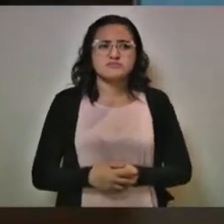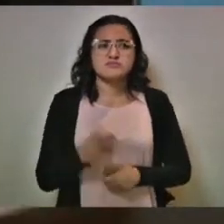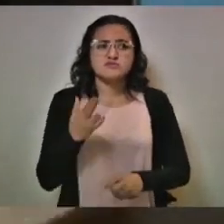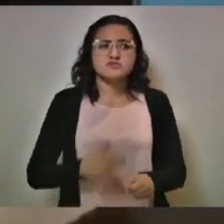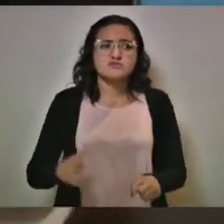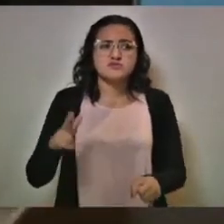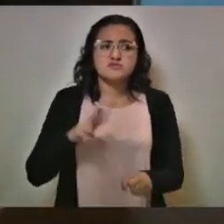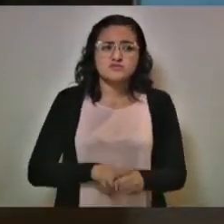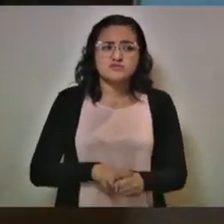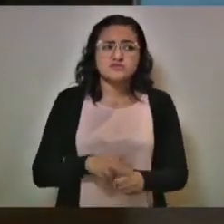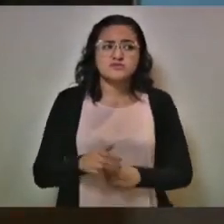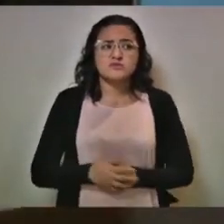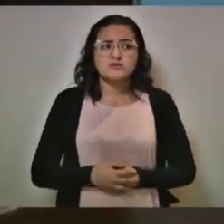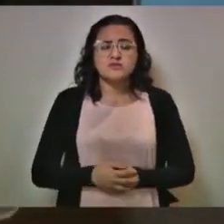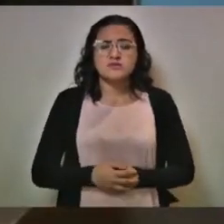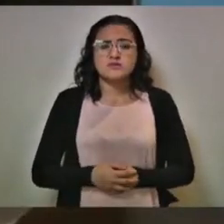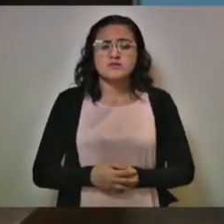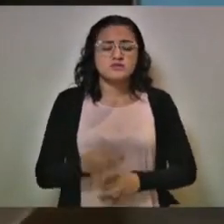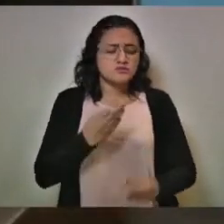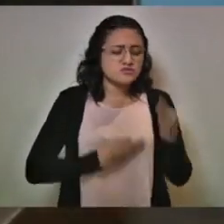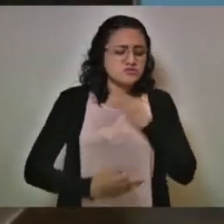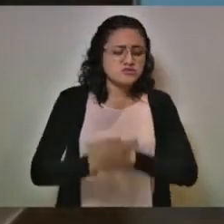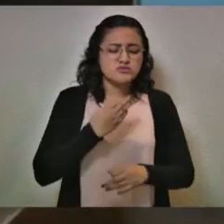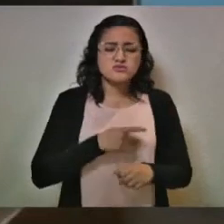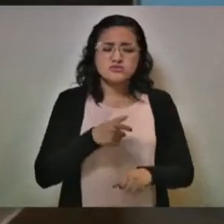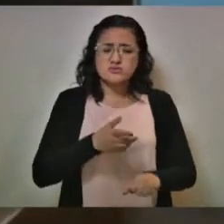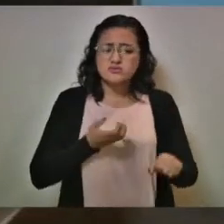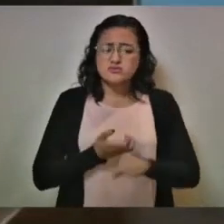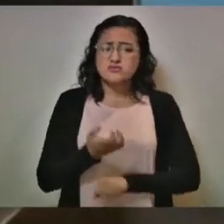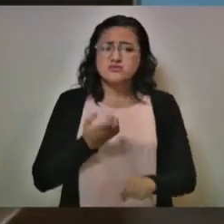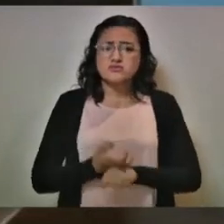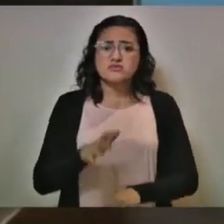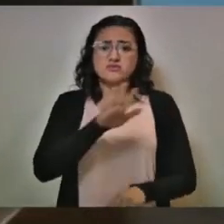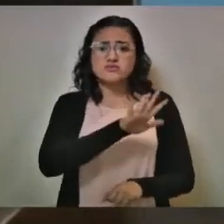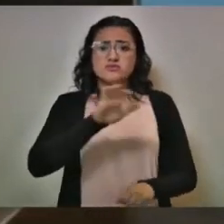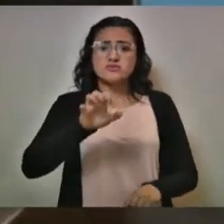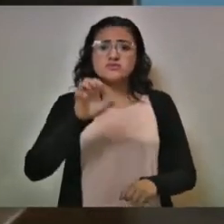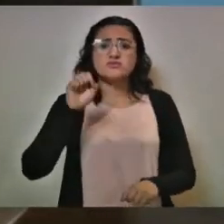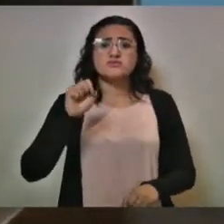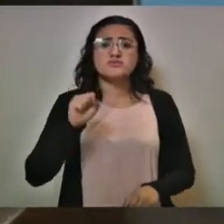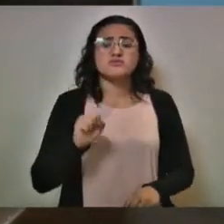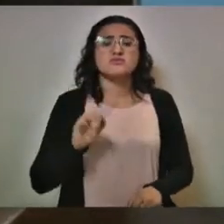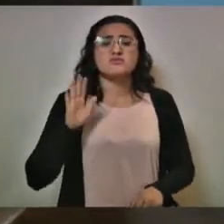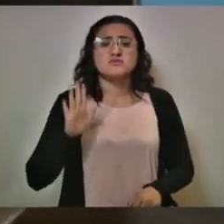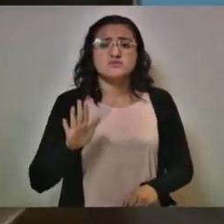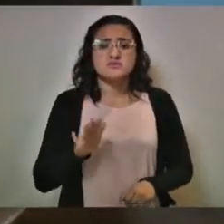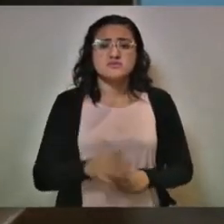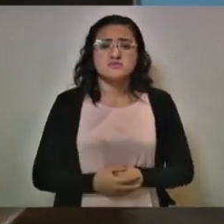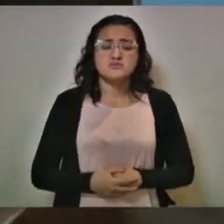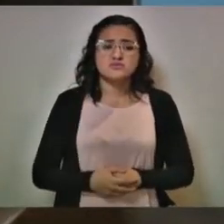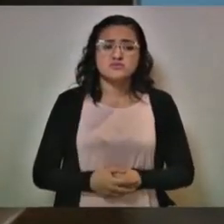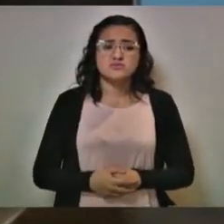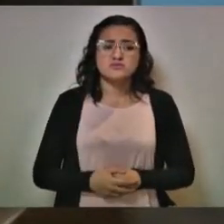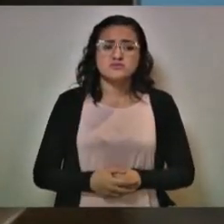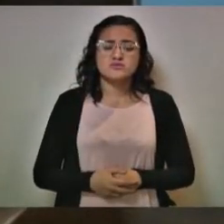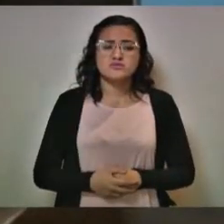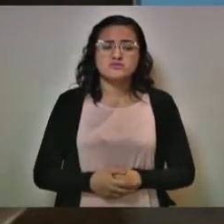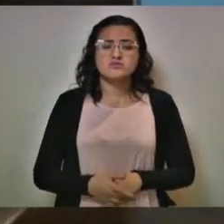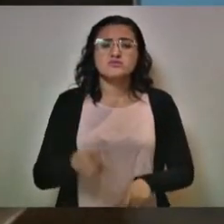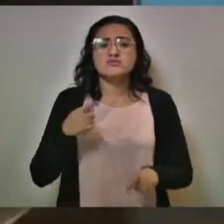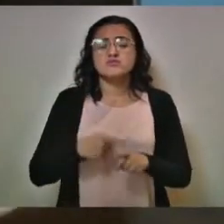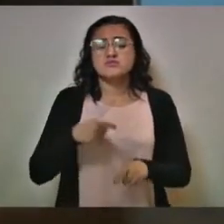hospitalizados en todo el estado, 565 de estos